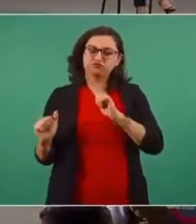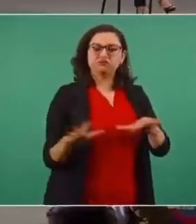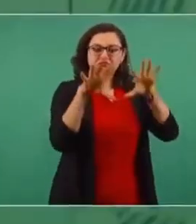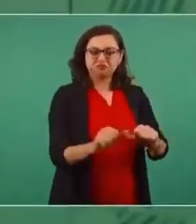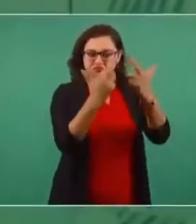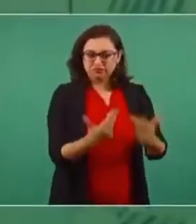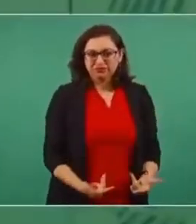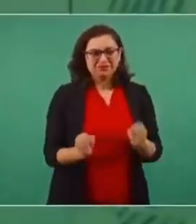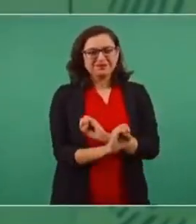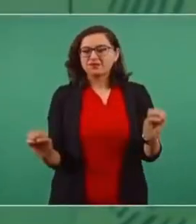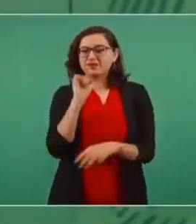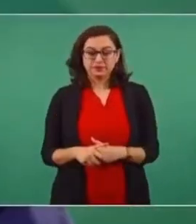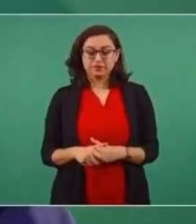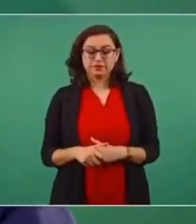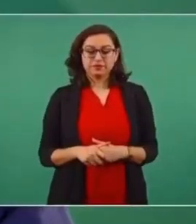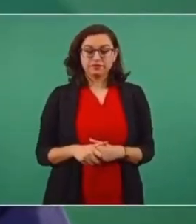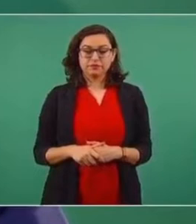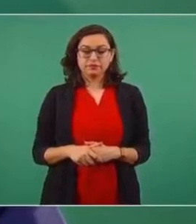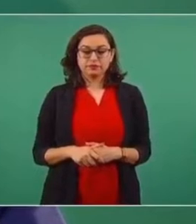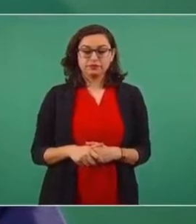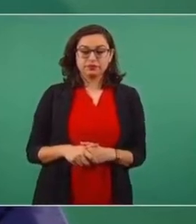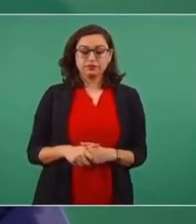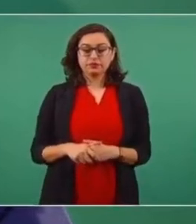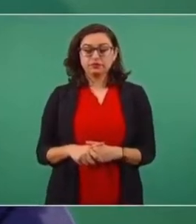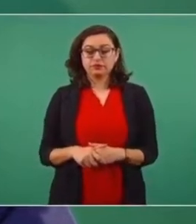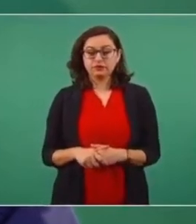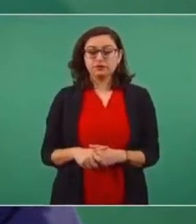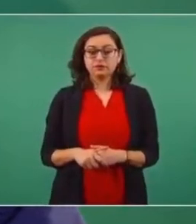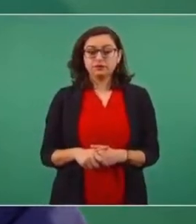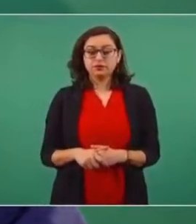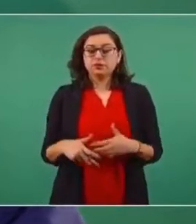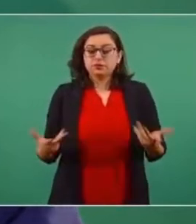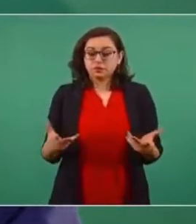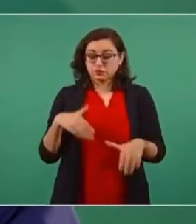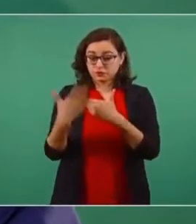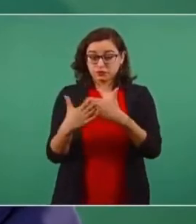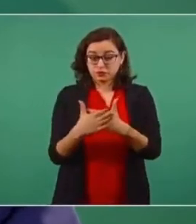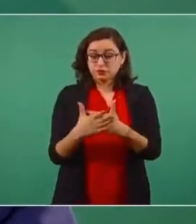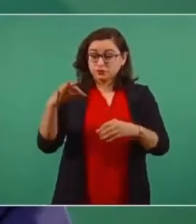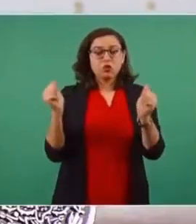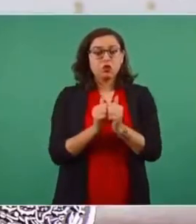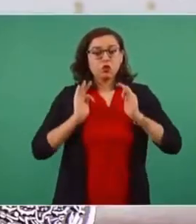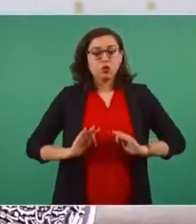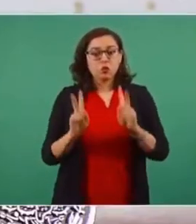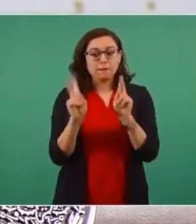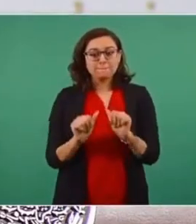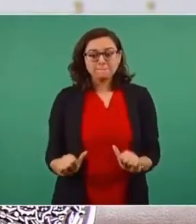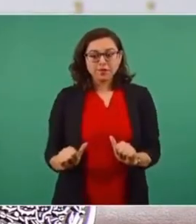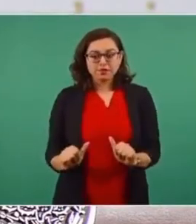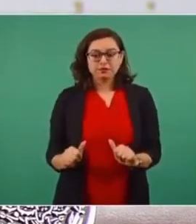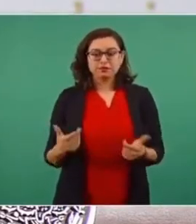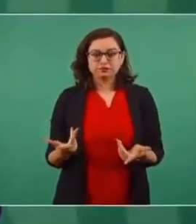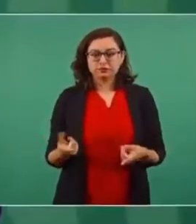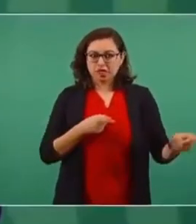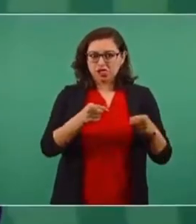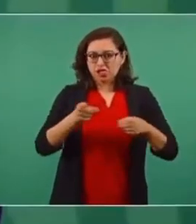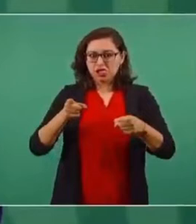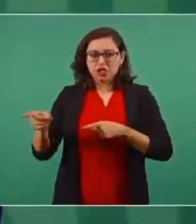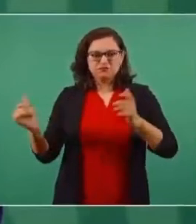casillas, nada de violencia social. Que las elecciones transcurran en paz. No se caigan ninguna provocación.